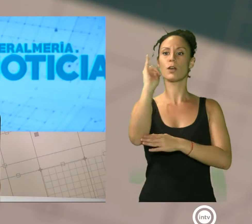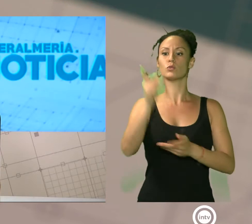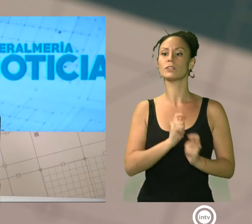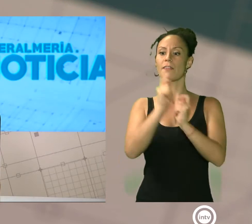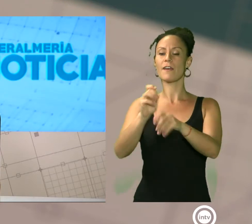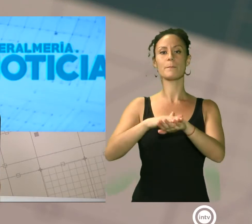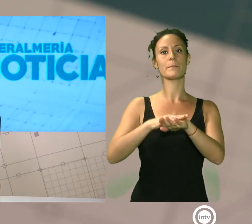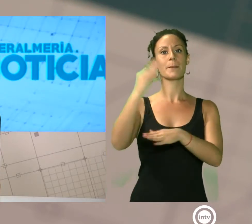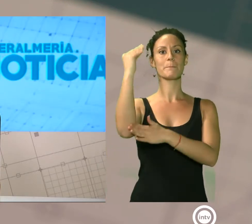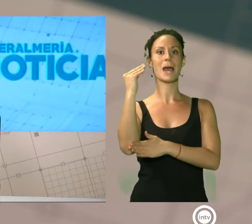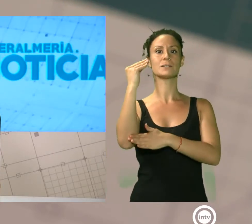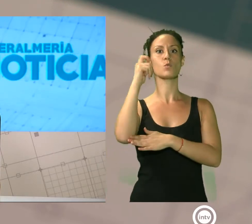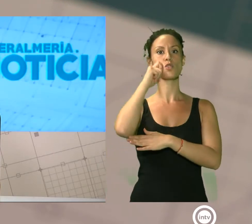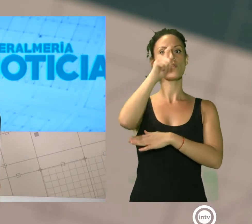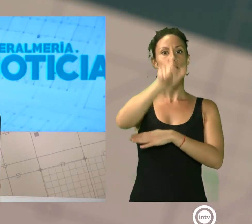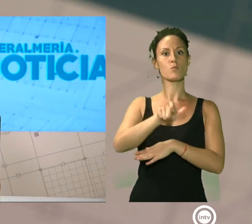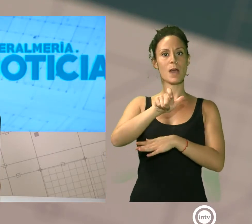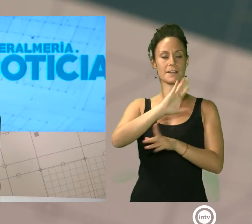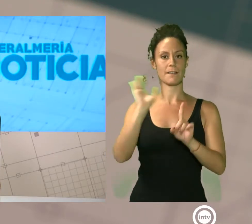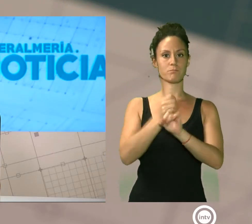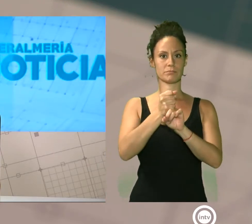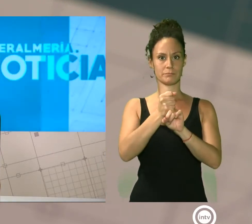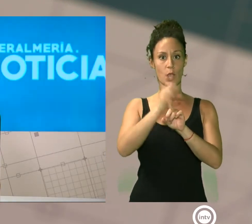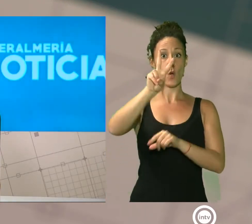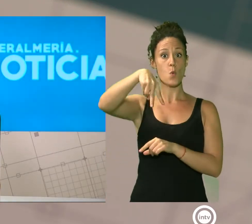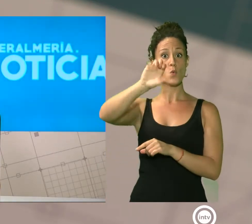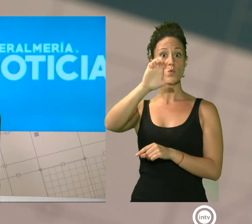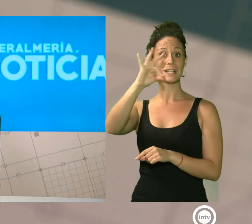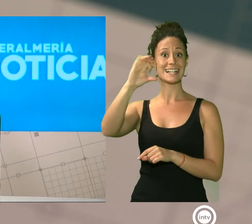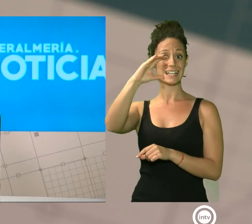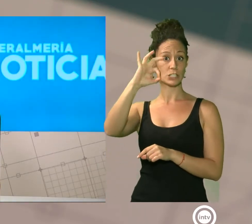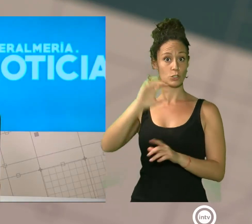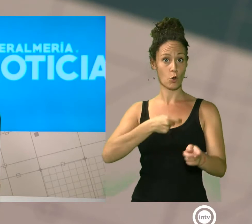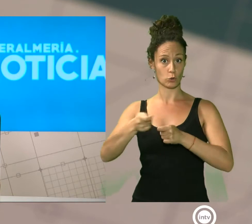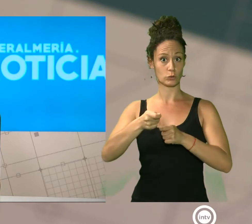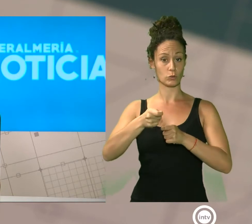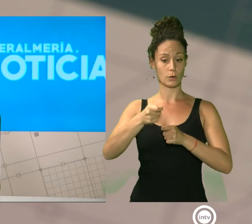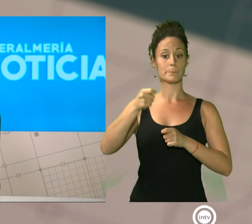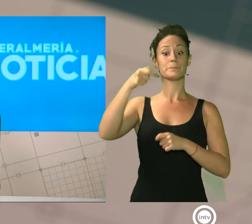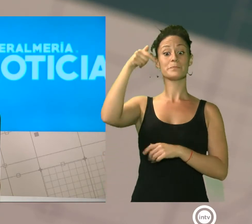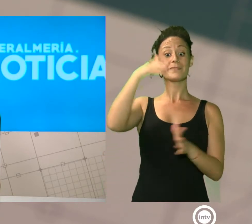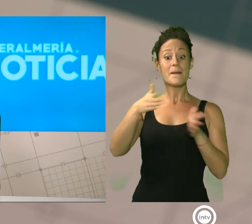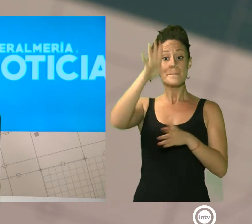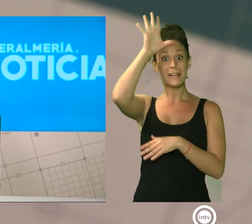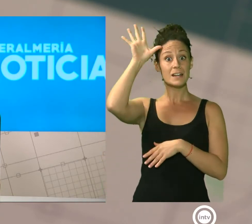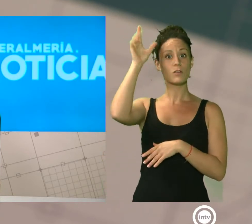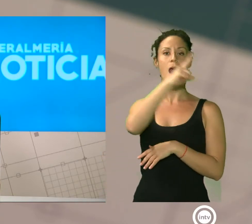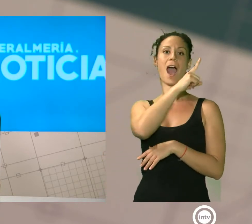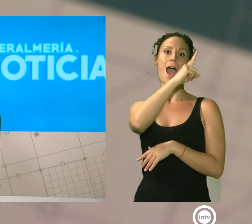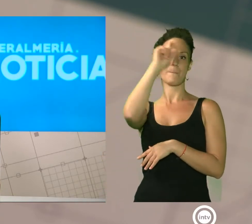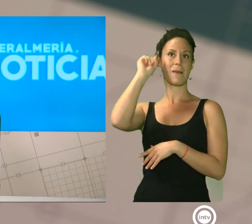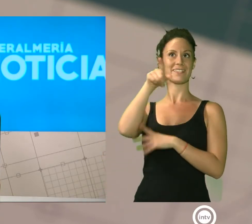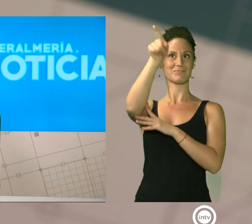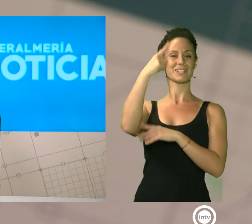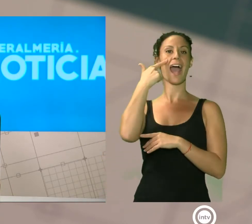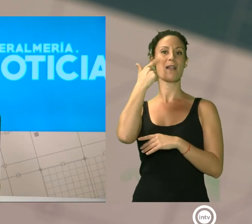una prestigiosa distinción que otorga la Unesco. Y durante este verano, Almería estará muy presente en Madrid. El Ayuntamiento ha puesto en marcha